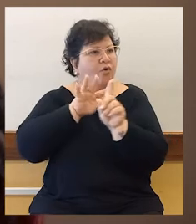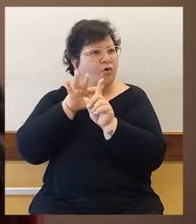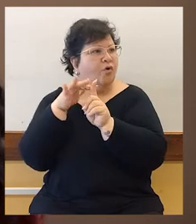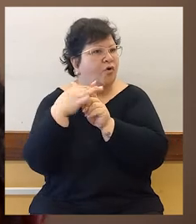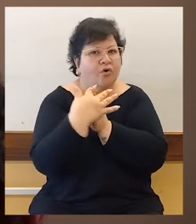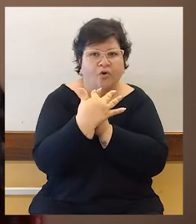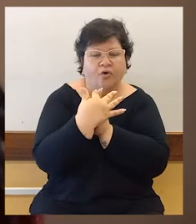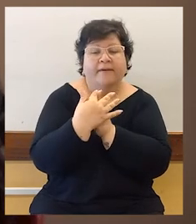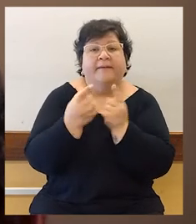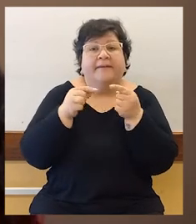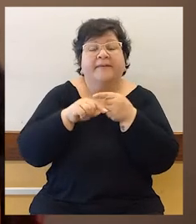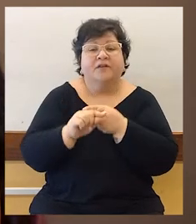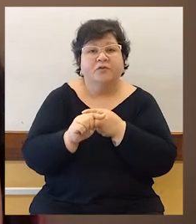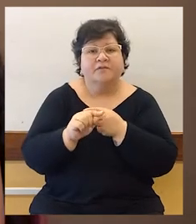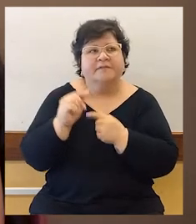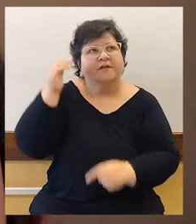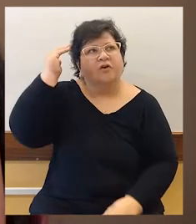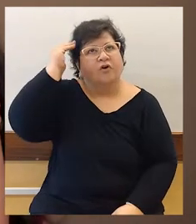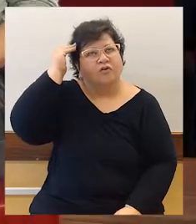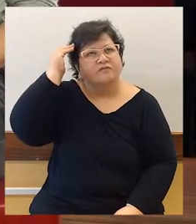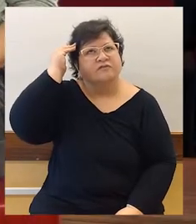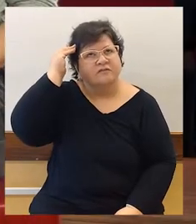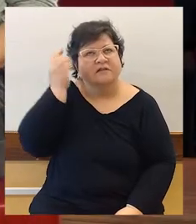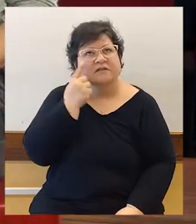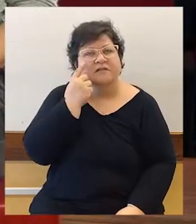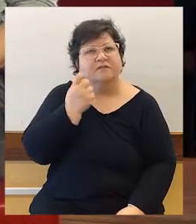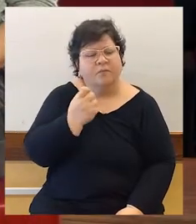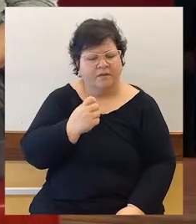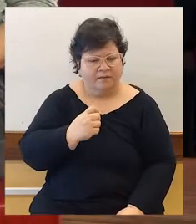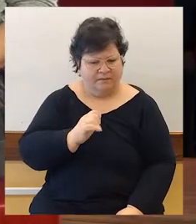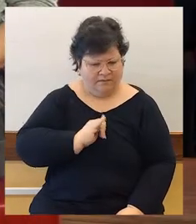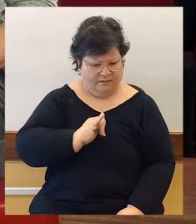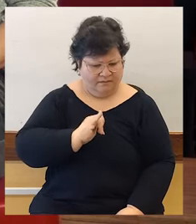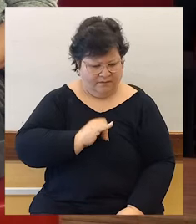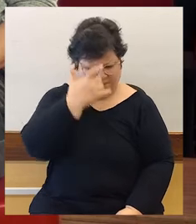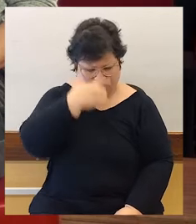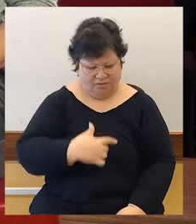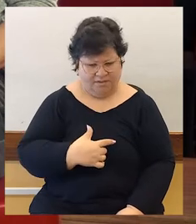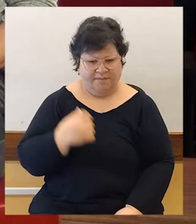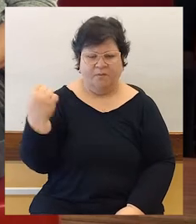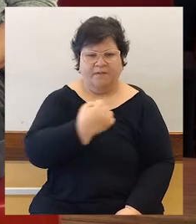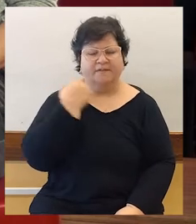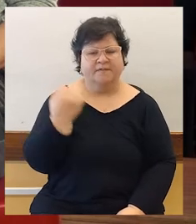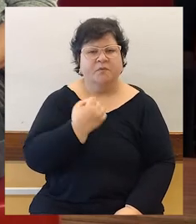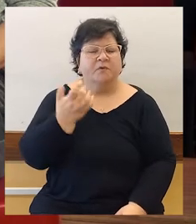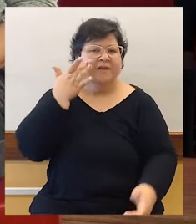el hecho de tomar conciencia de sí a partir del arte es importantísimo porque desde las artes